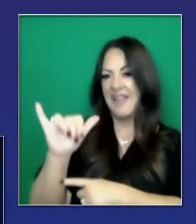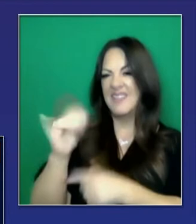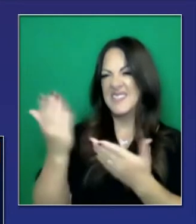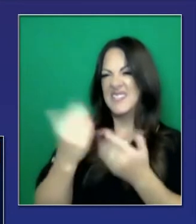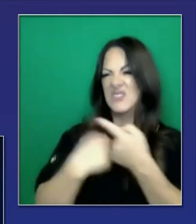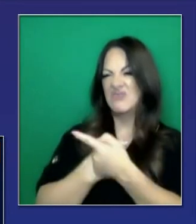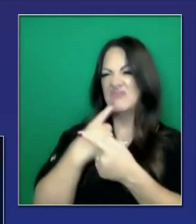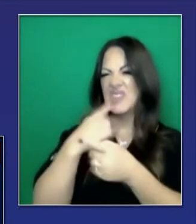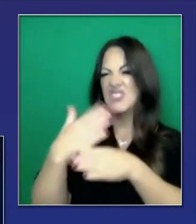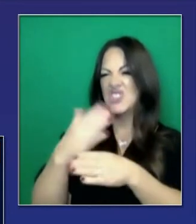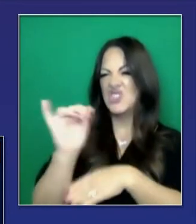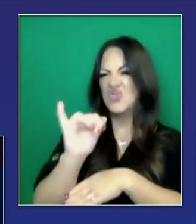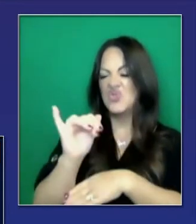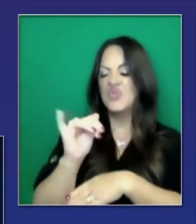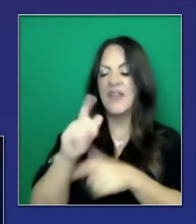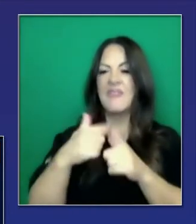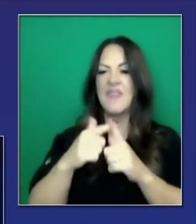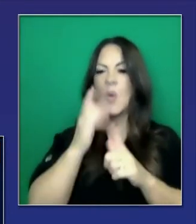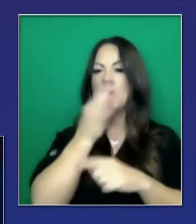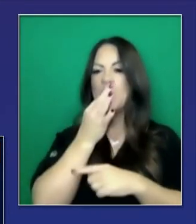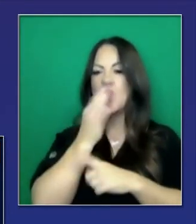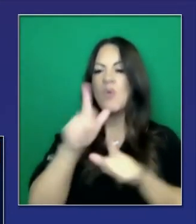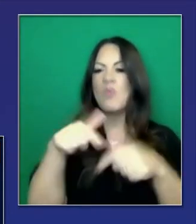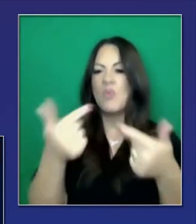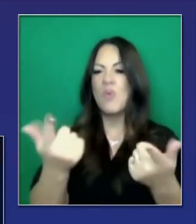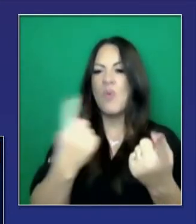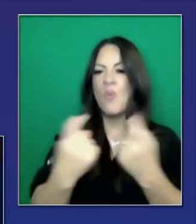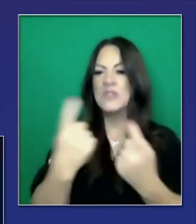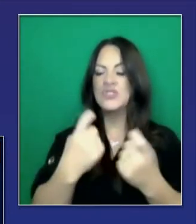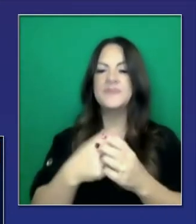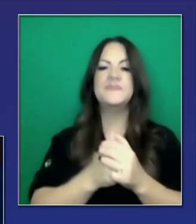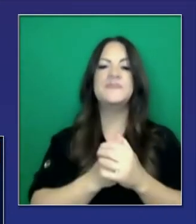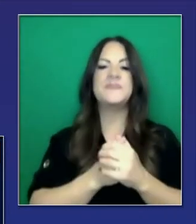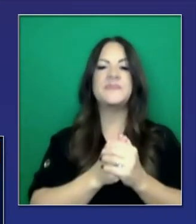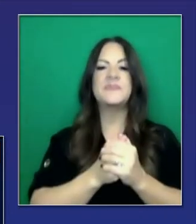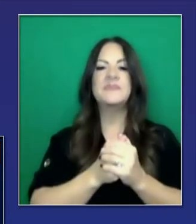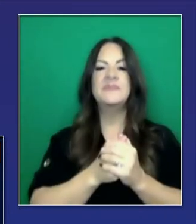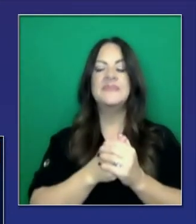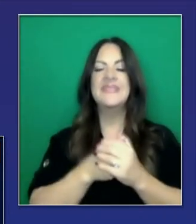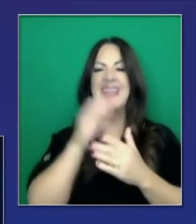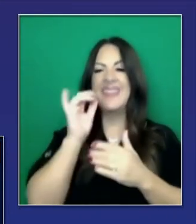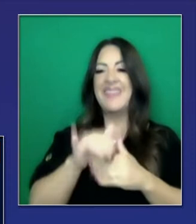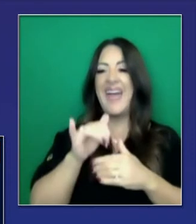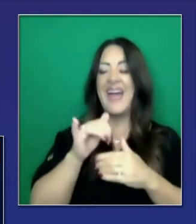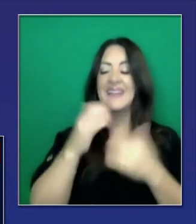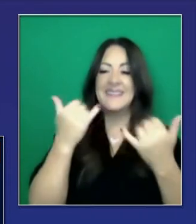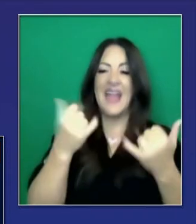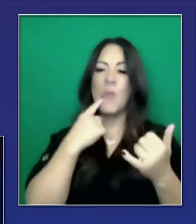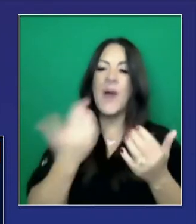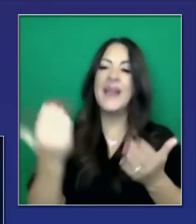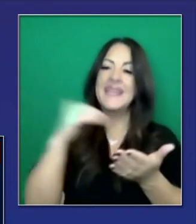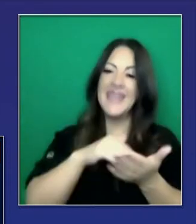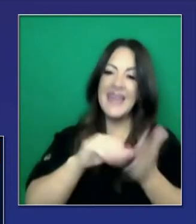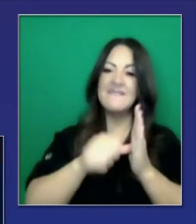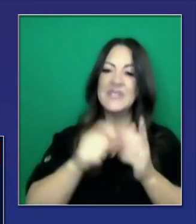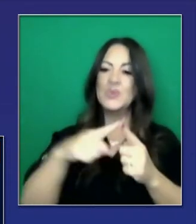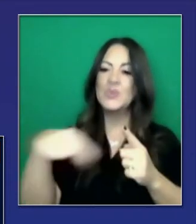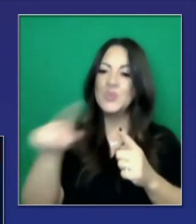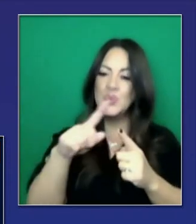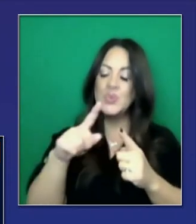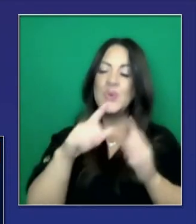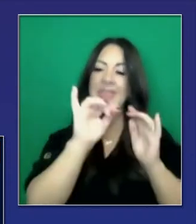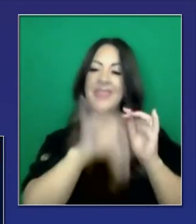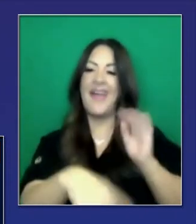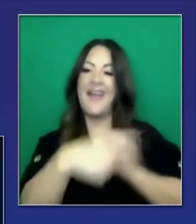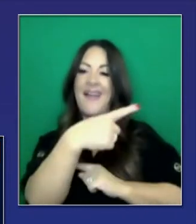responder. Estamos muy contentos de decirles que se ha hecho más para avanzar la causa de lo que